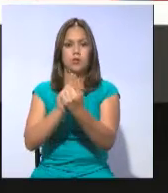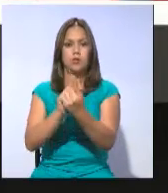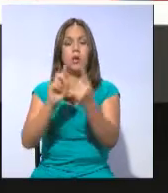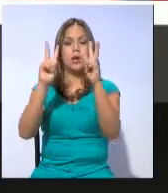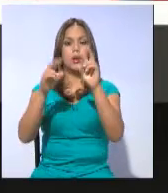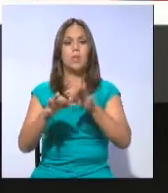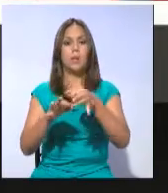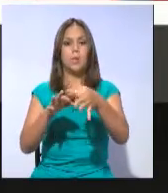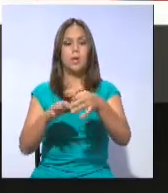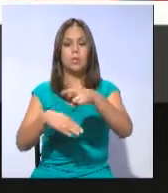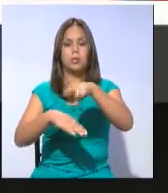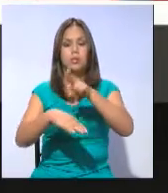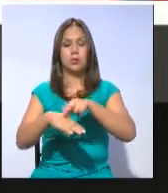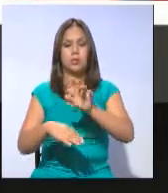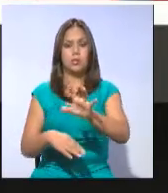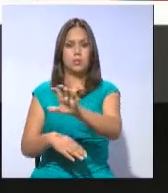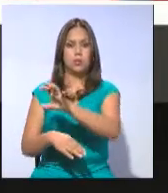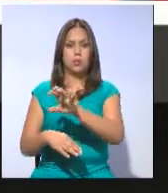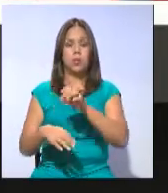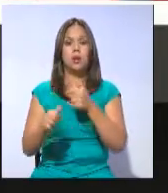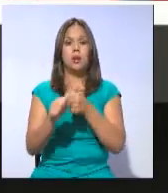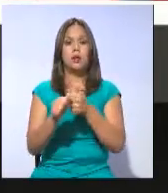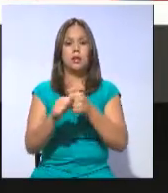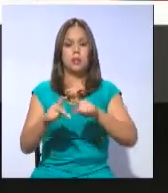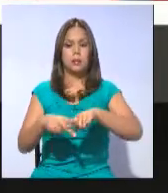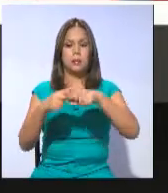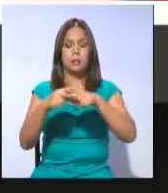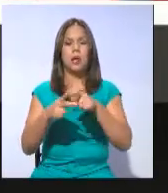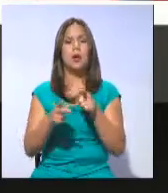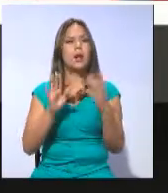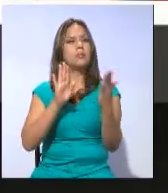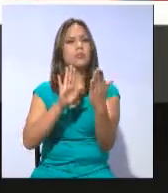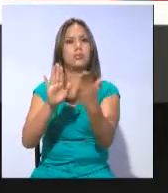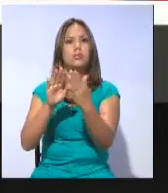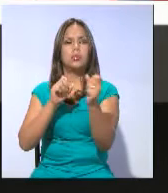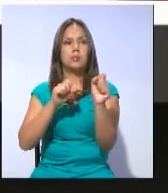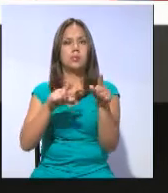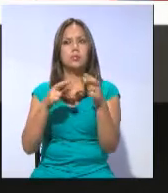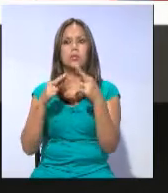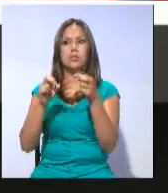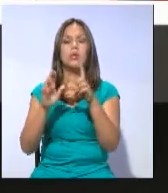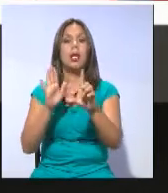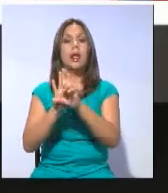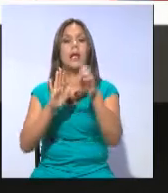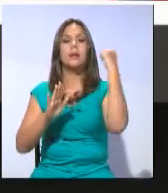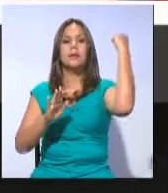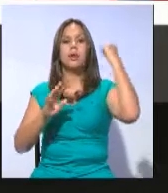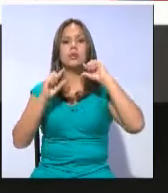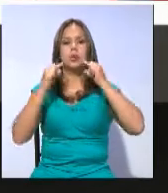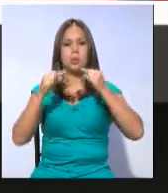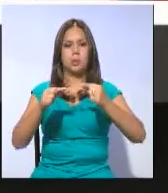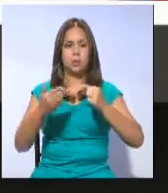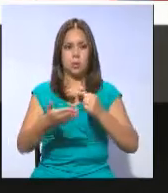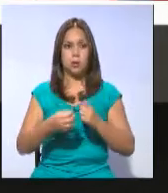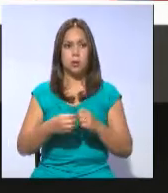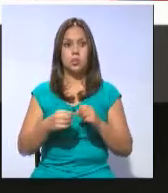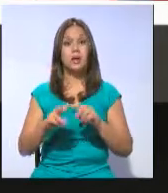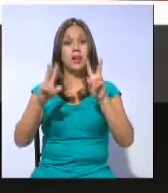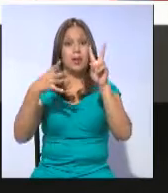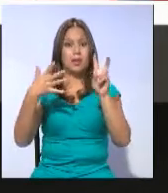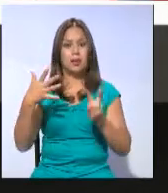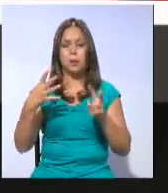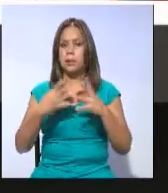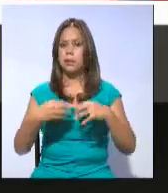con pueblos y nacionalidades, previo al inicio de la consulta prelegislativa sobre el proyecto de ley de derechos lingüísticos. Entre los temas de mayor